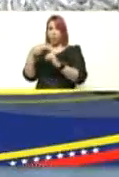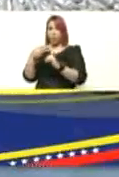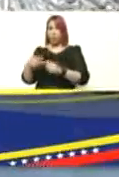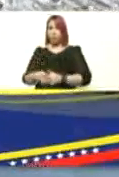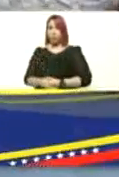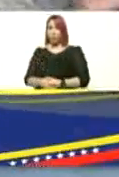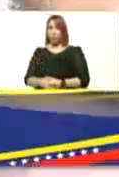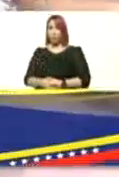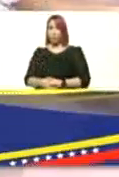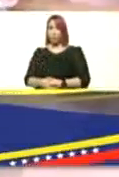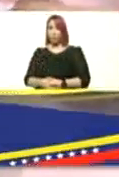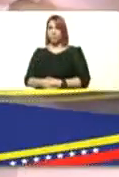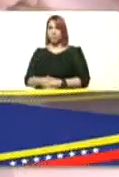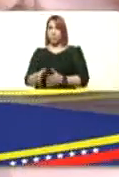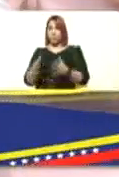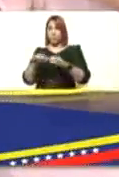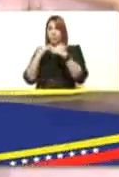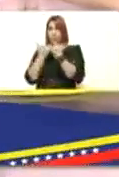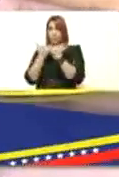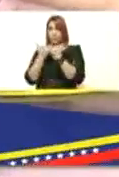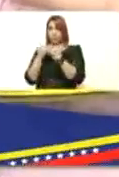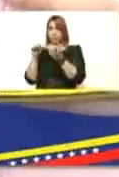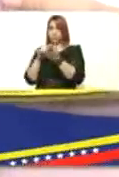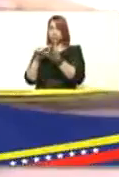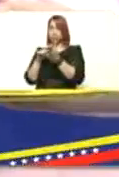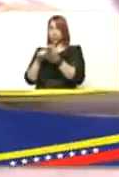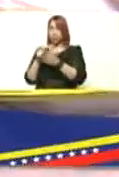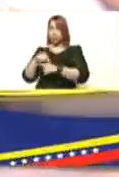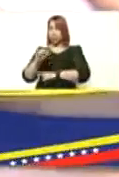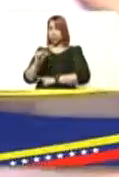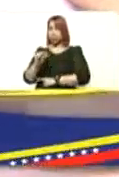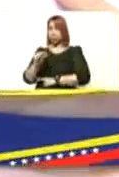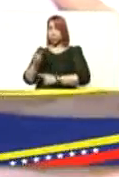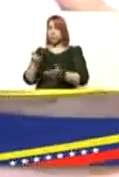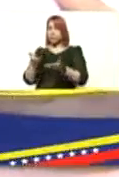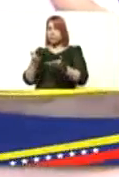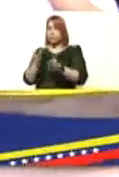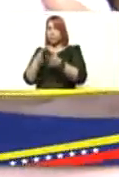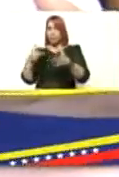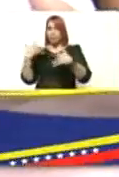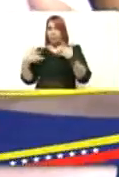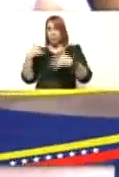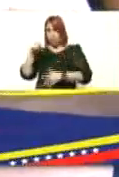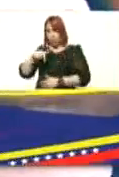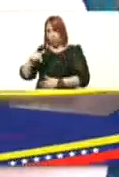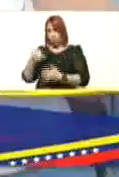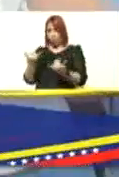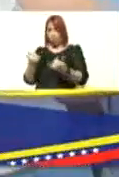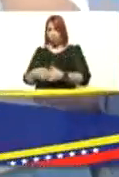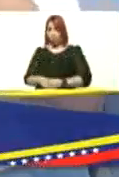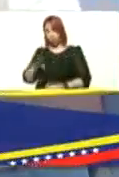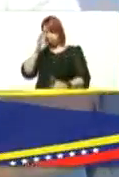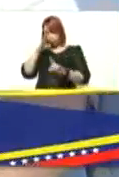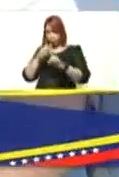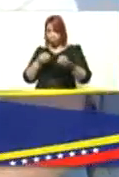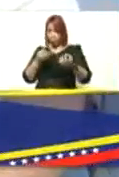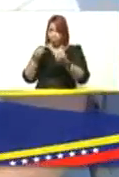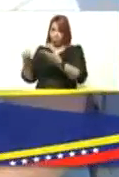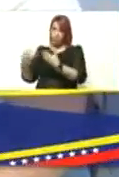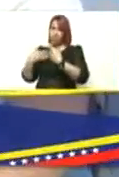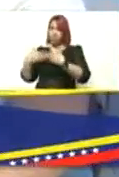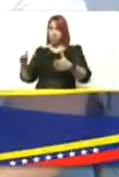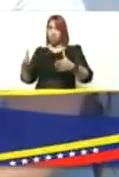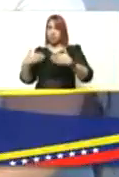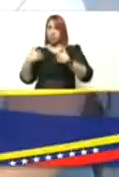menos nos encontramos en este gran salón donde en un momento sirvió para grandes eventos hoy actualmente es destinado a garantizar la salud de nuestro